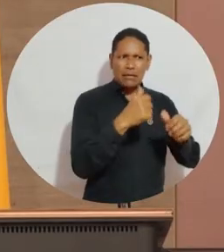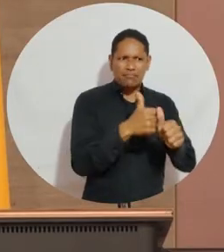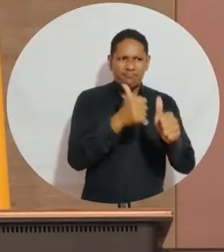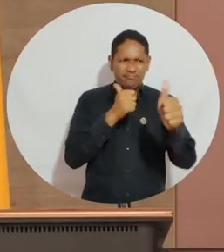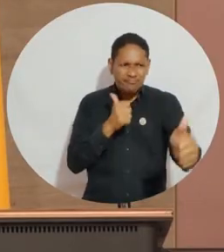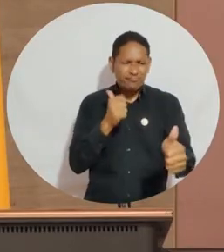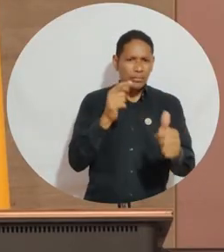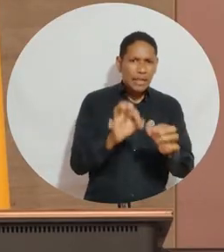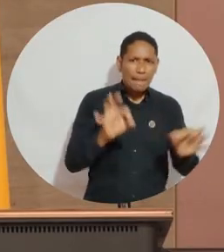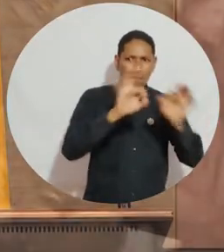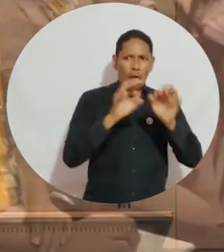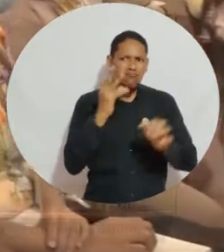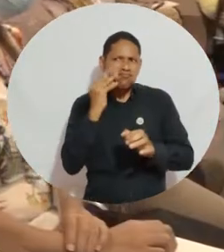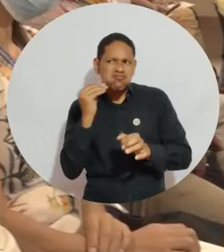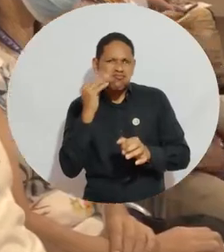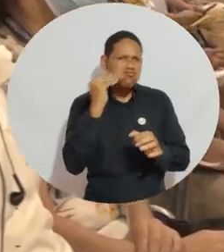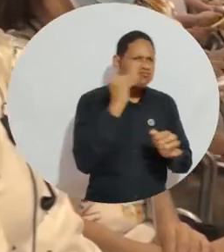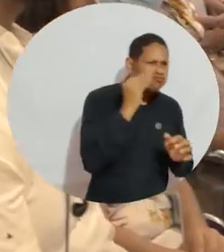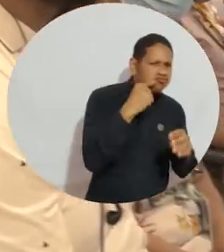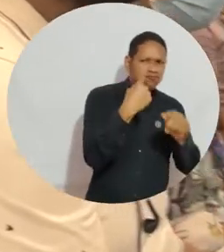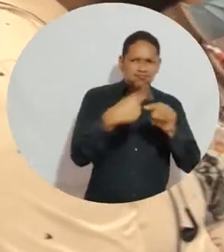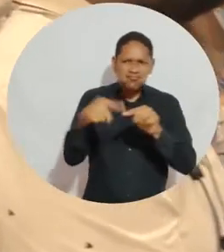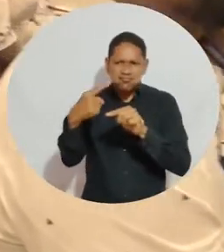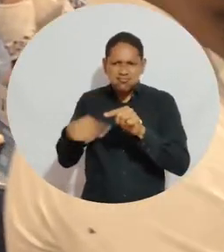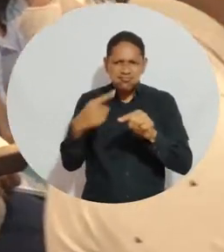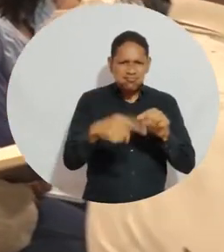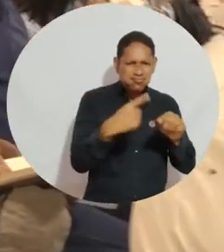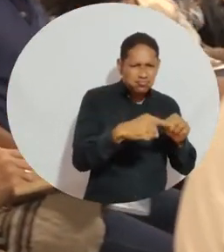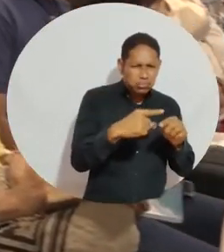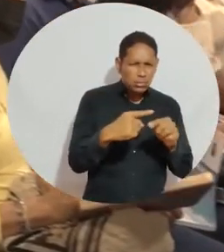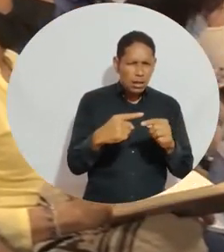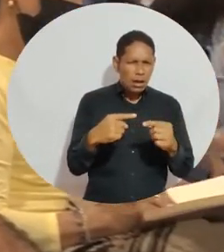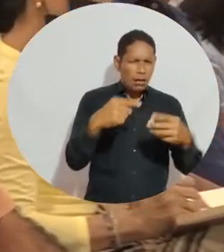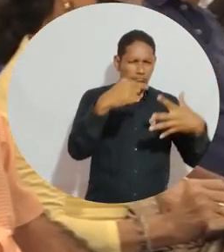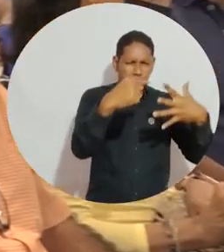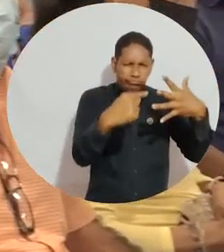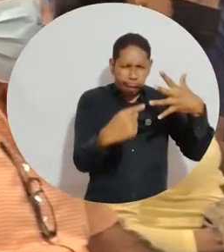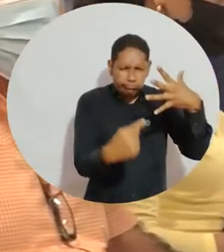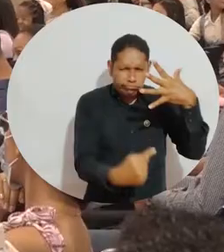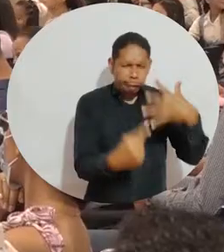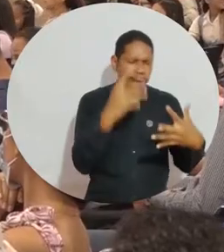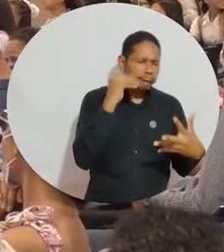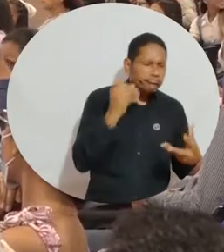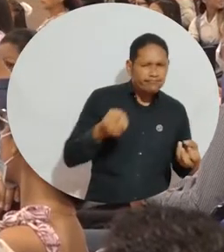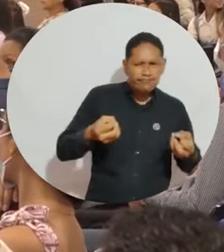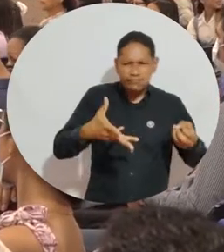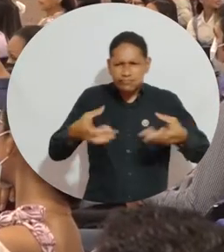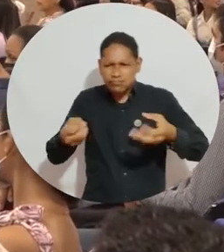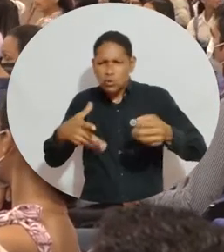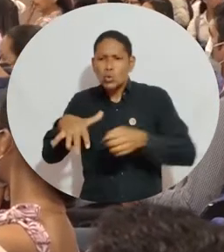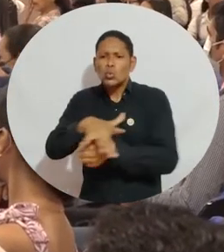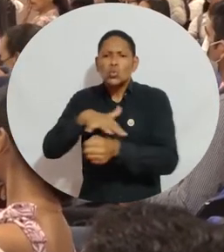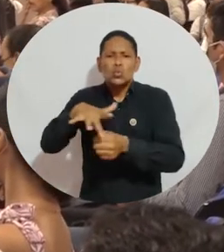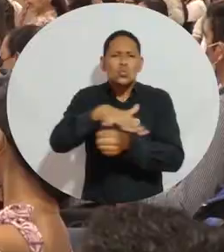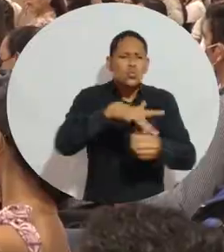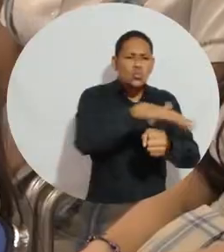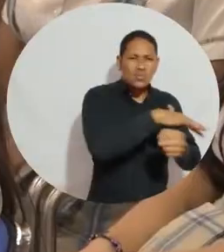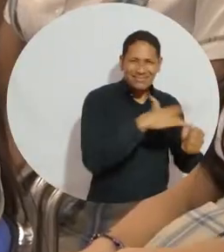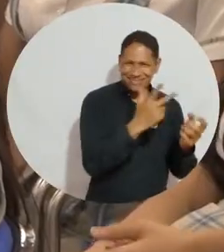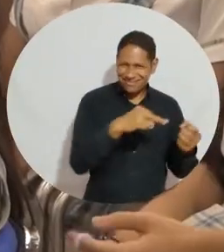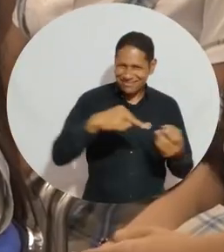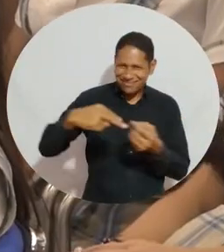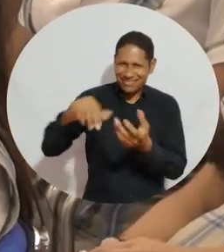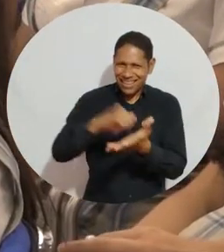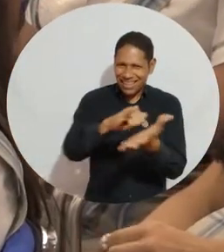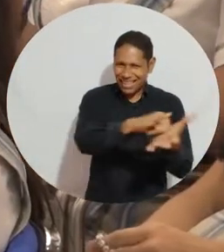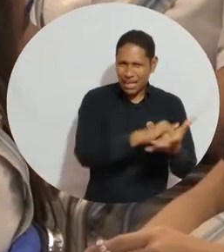espacio contó con ponentes expertos que abordaron prácticas desde diferentes ámbitos y compartieron experiencias en sus contextos